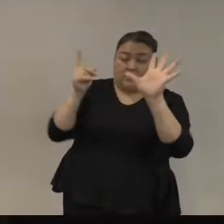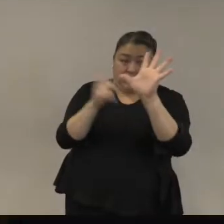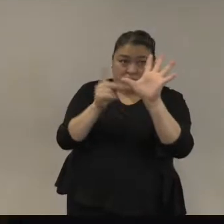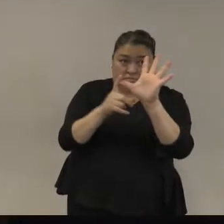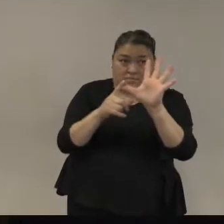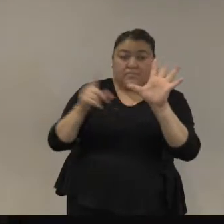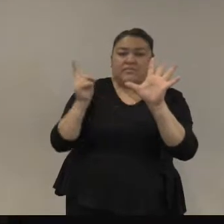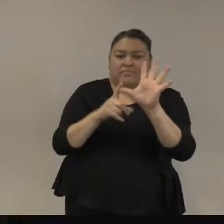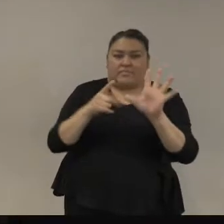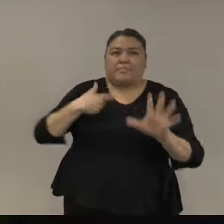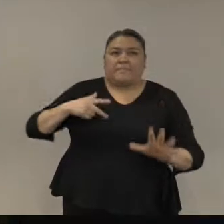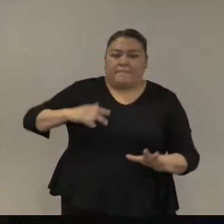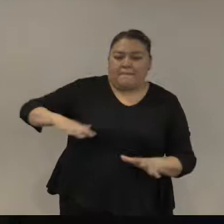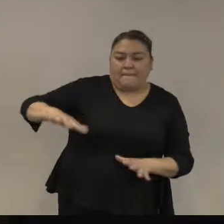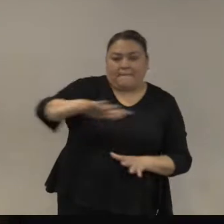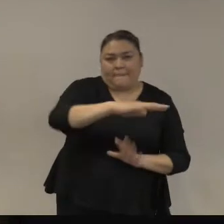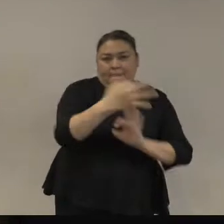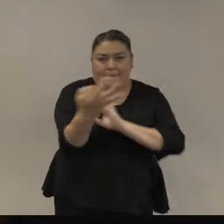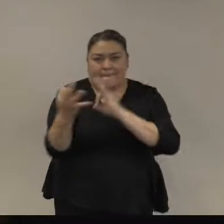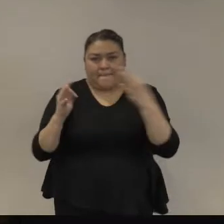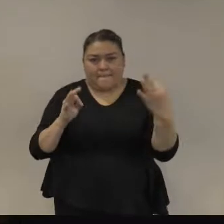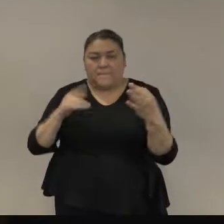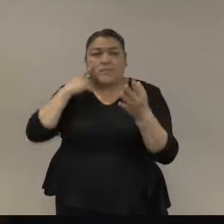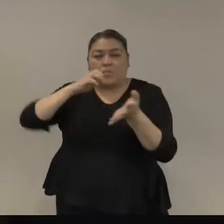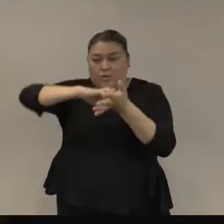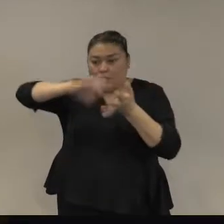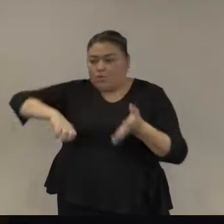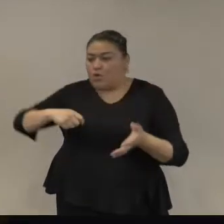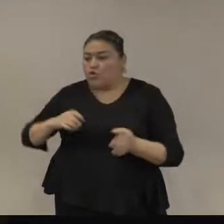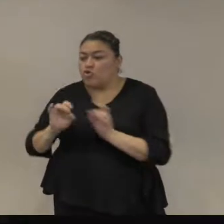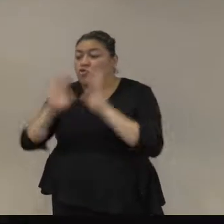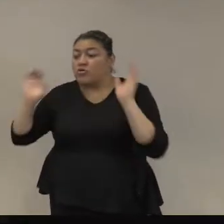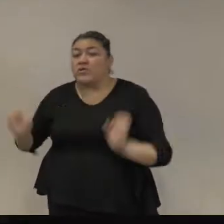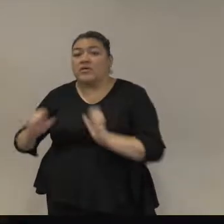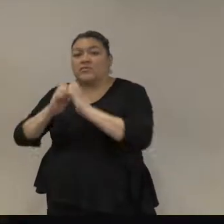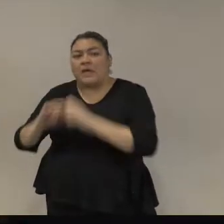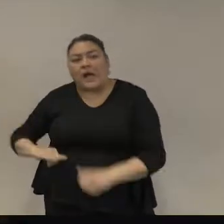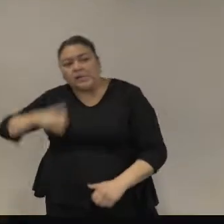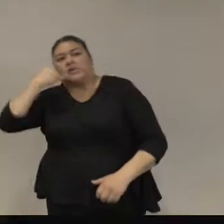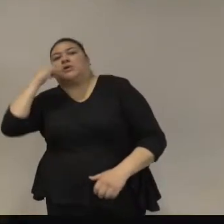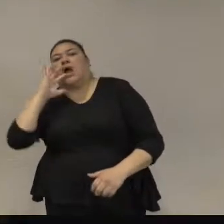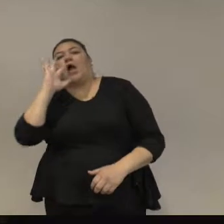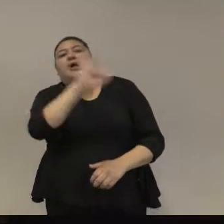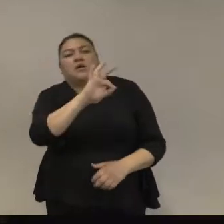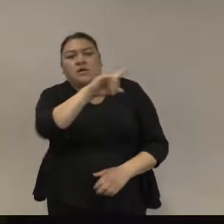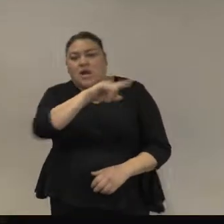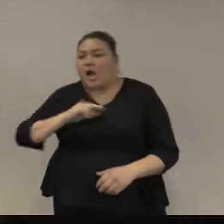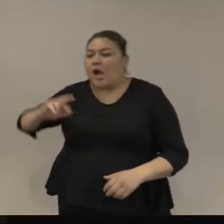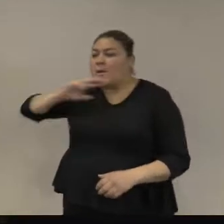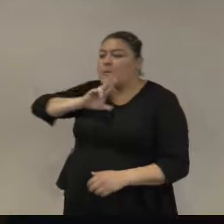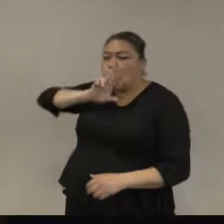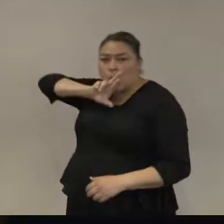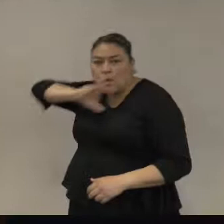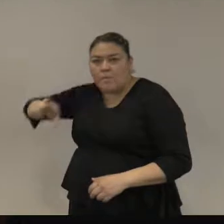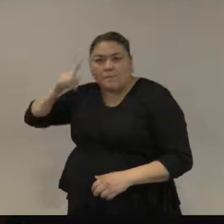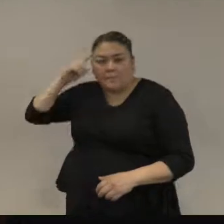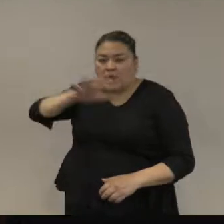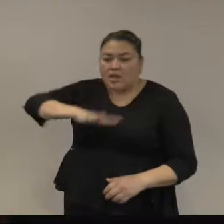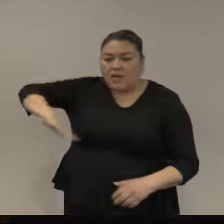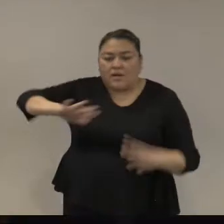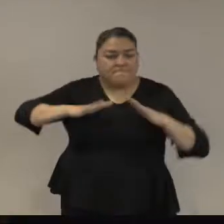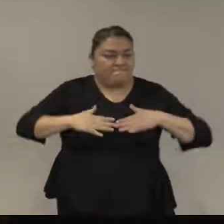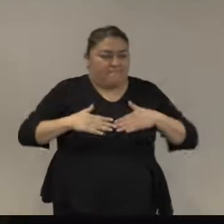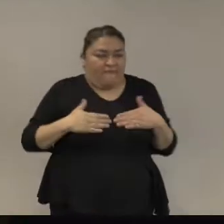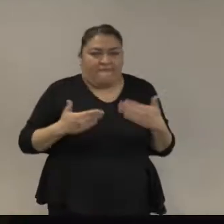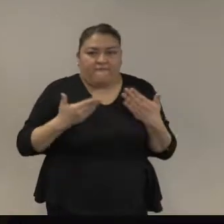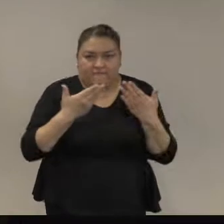muchos componentes como la capacidad de responder rápida a llamadas de auxilio eso es clave para reconstruir o construir la confianza